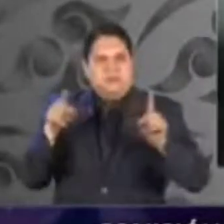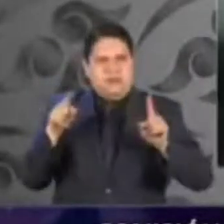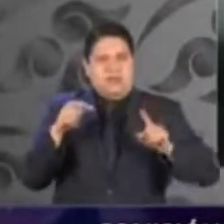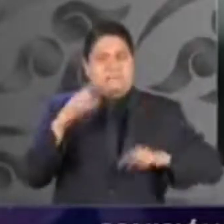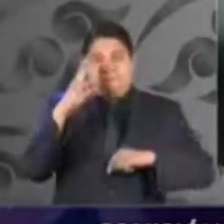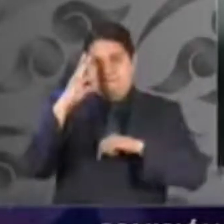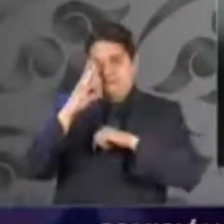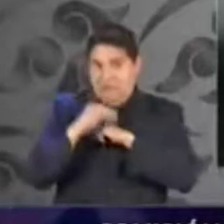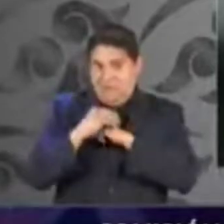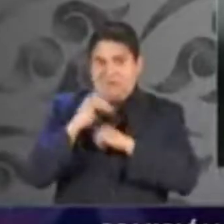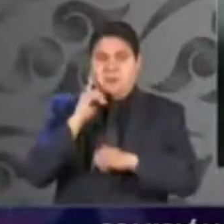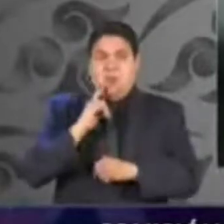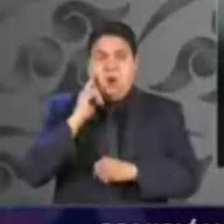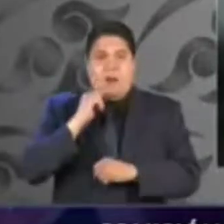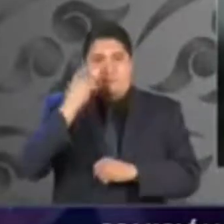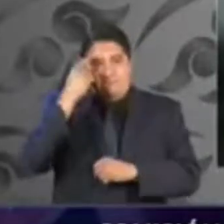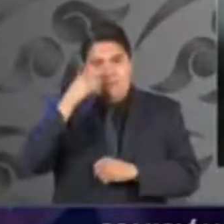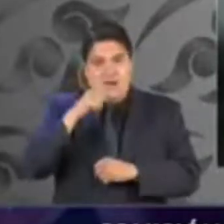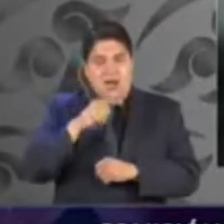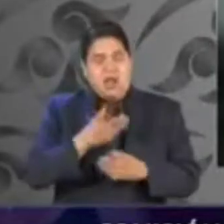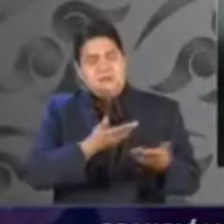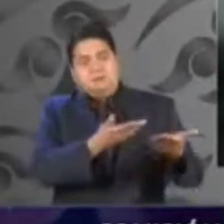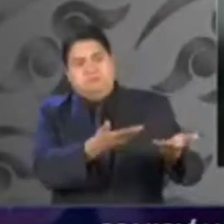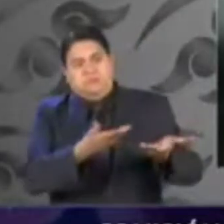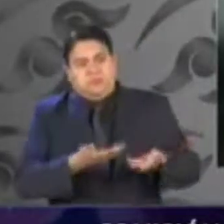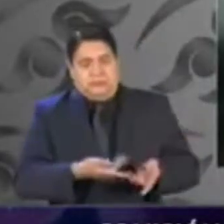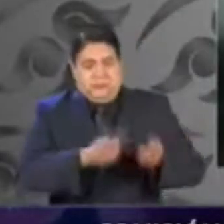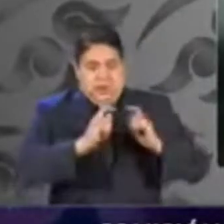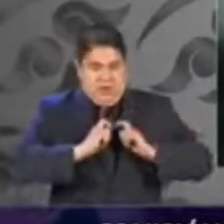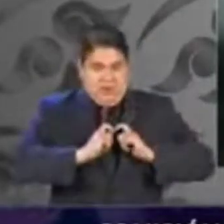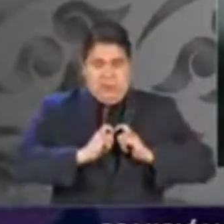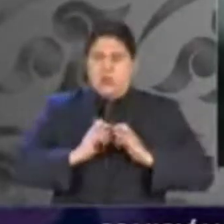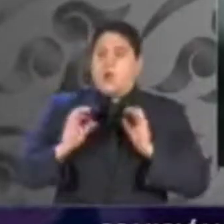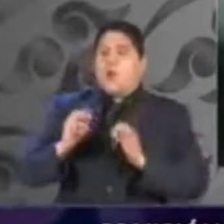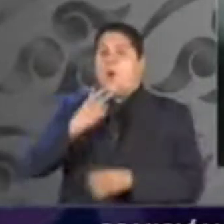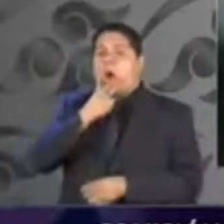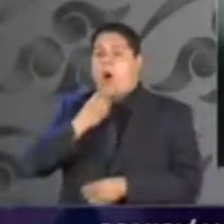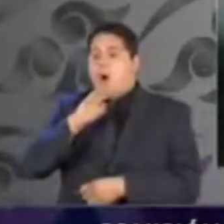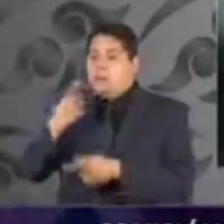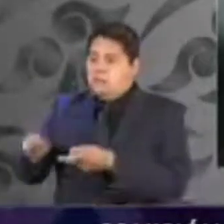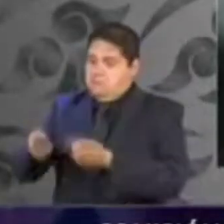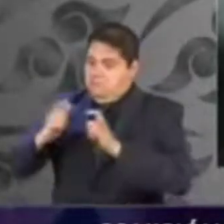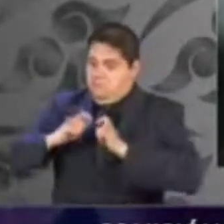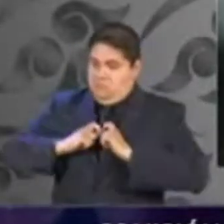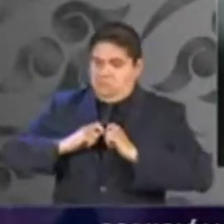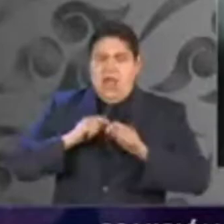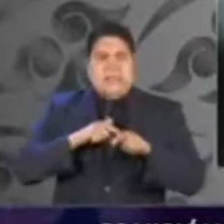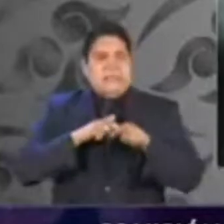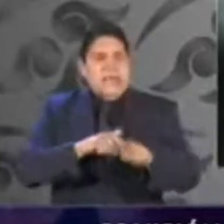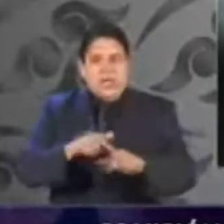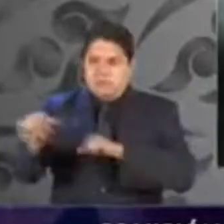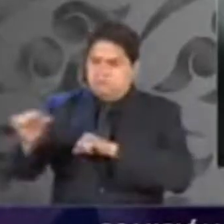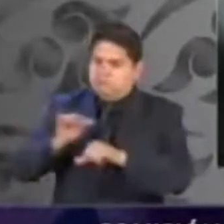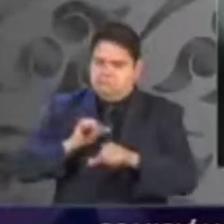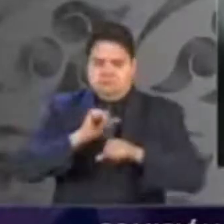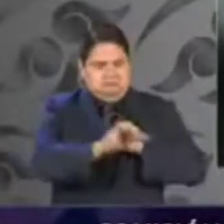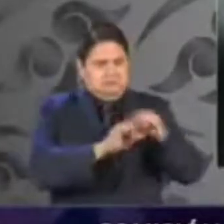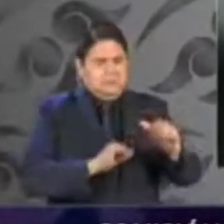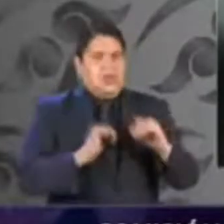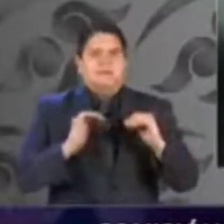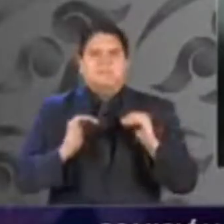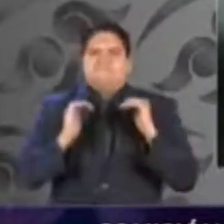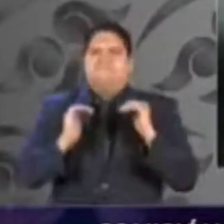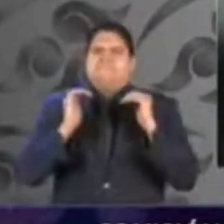permiten tomar de otra mujer o de un hombre la estafeta para seguir construyendo crecimiento,